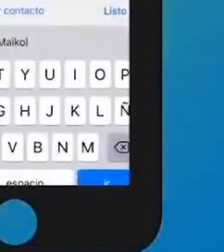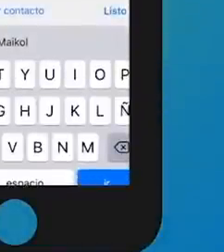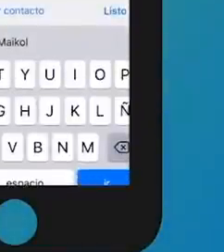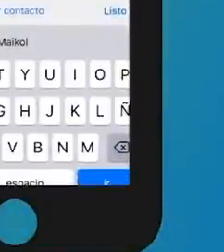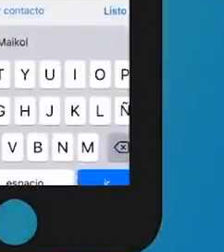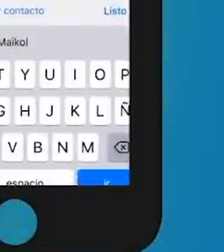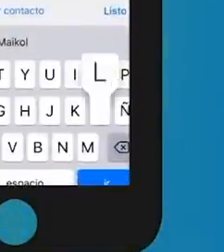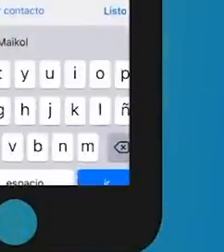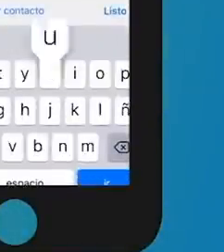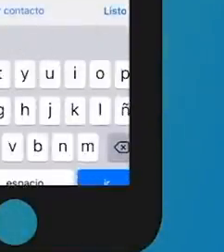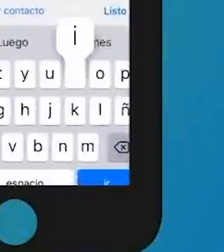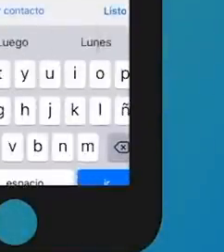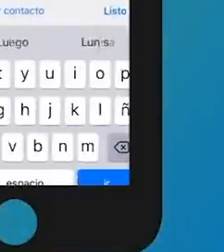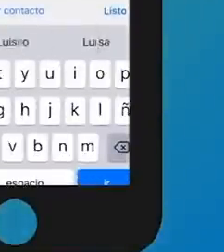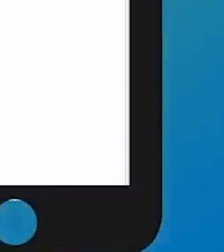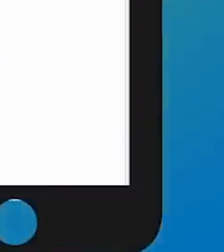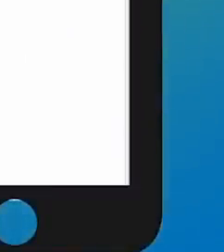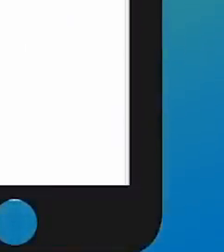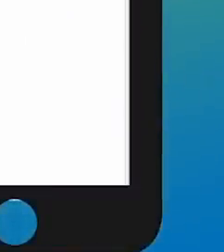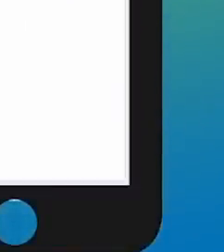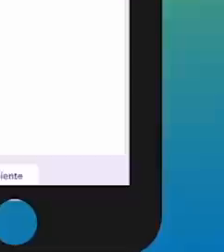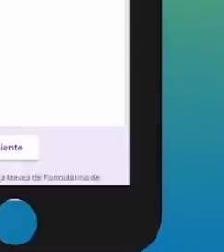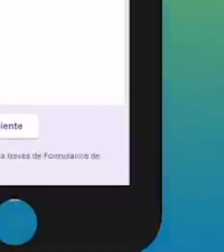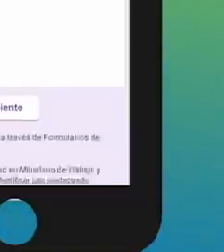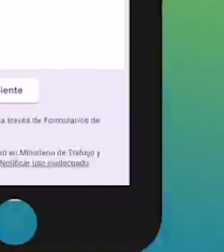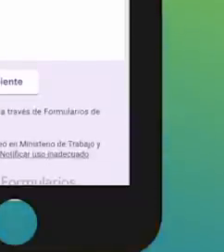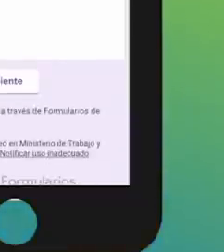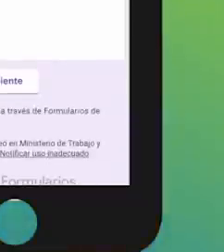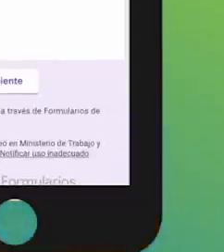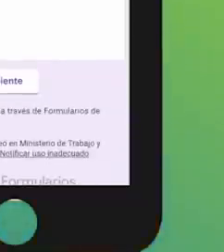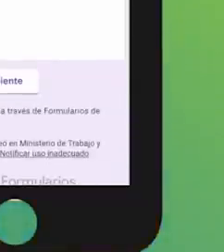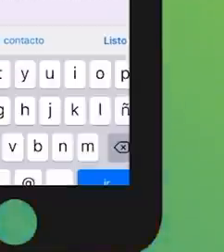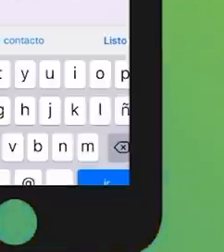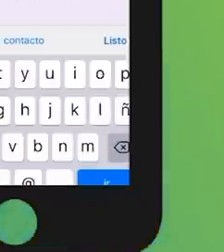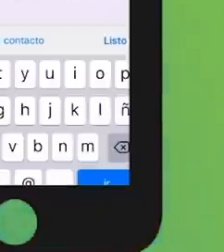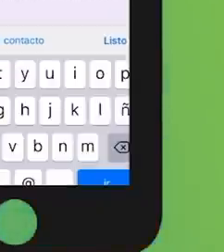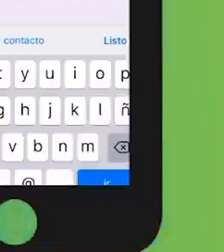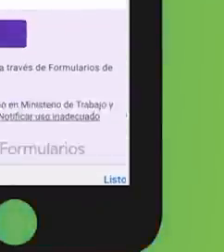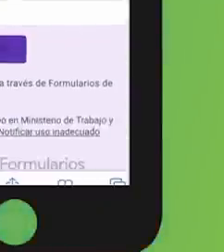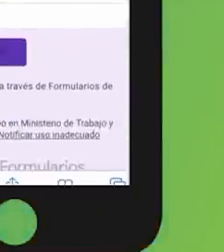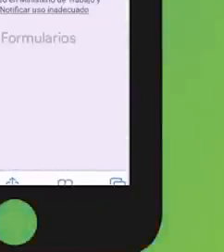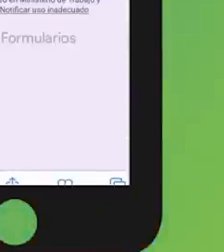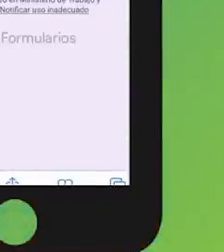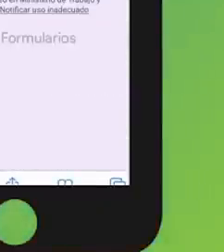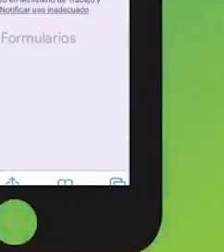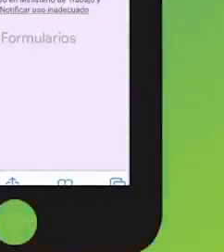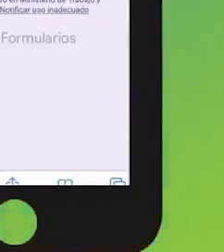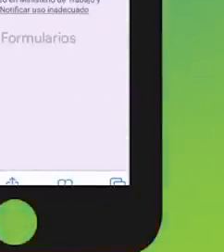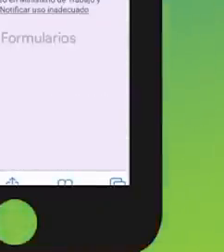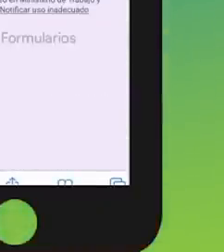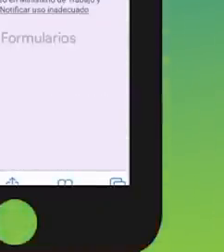sus datos en este formulario, que encontrará en las páginas del MAJ y del Ministerio de Trabajo.